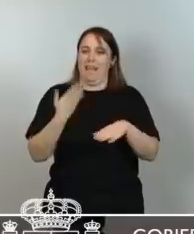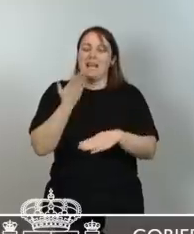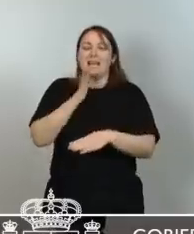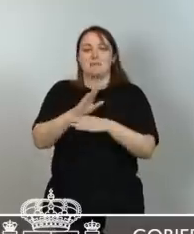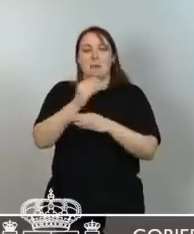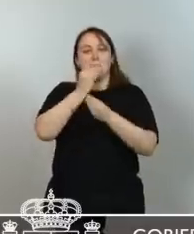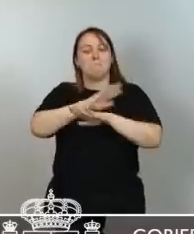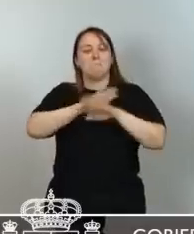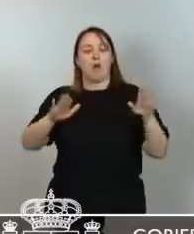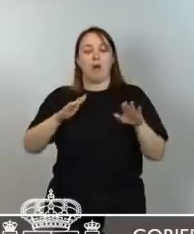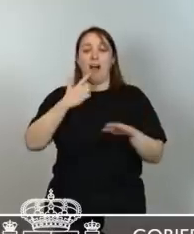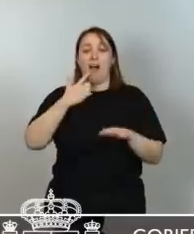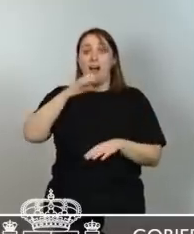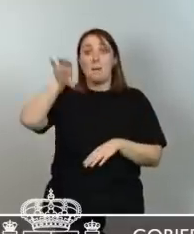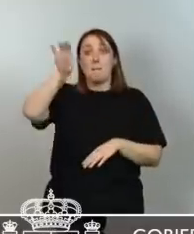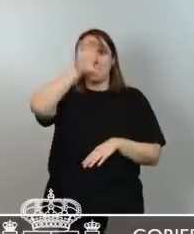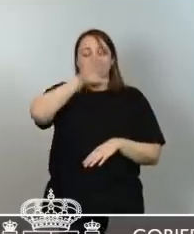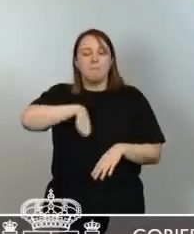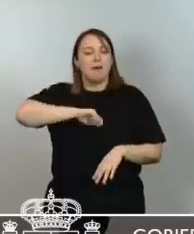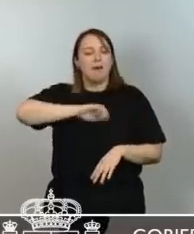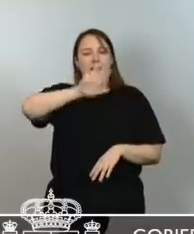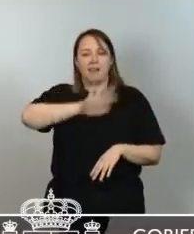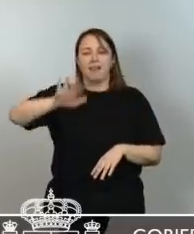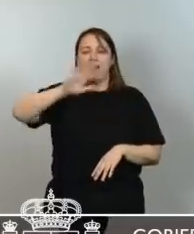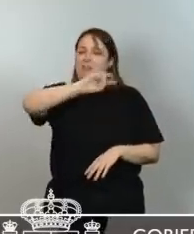país. Por último, y con esto termino.